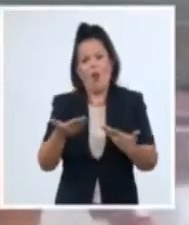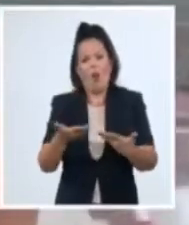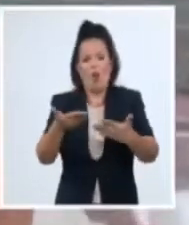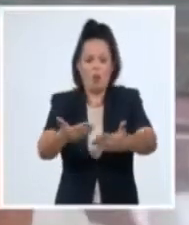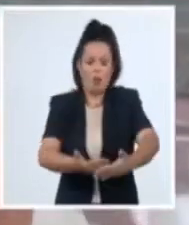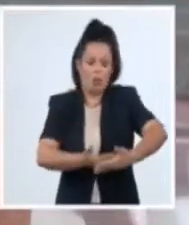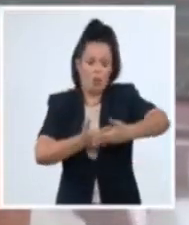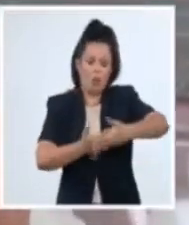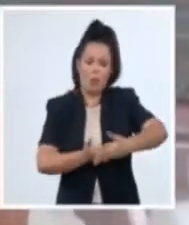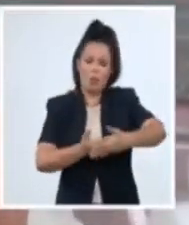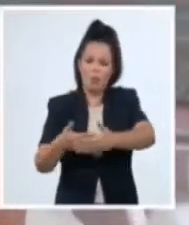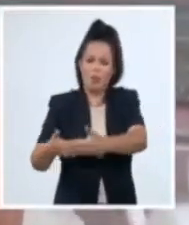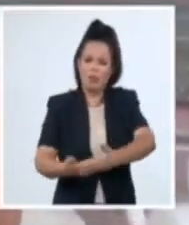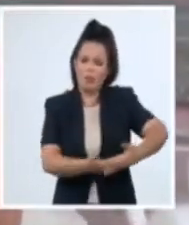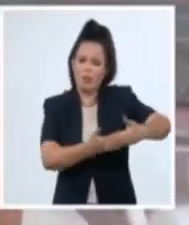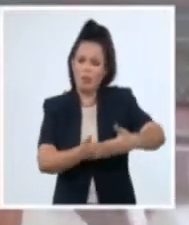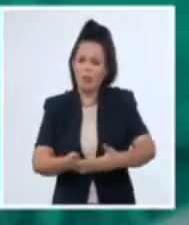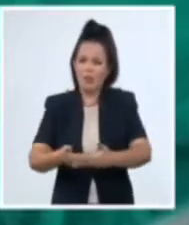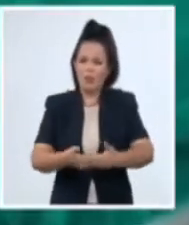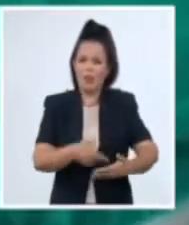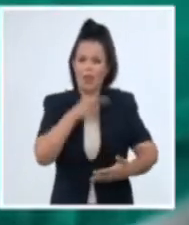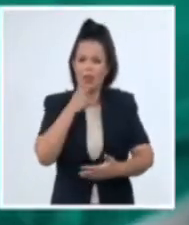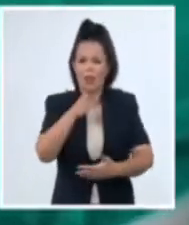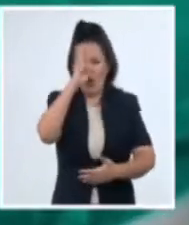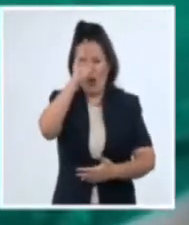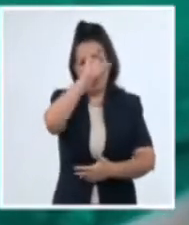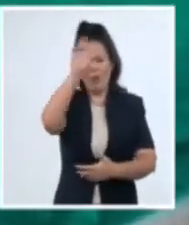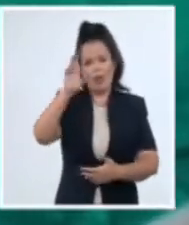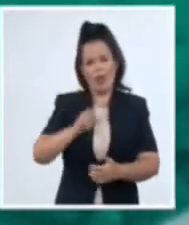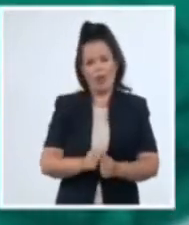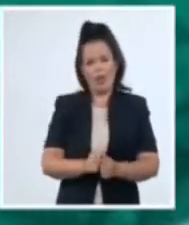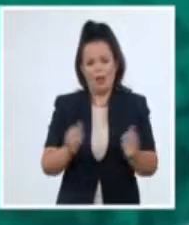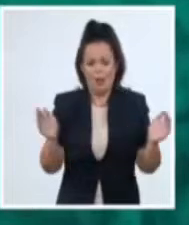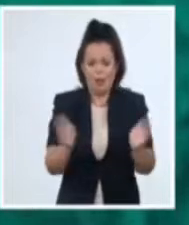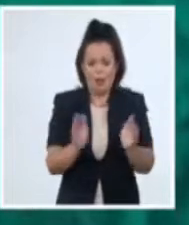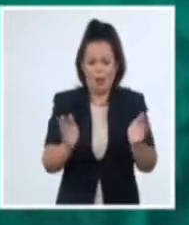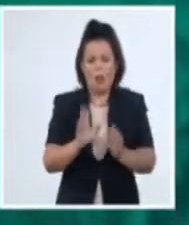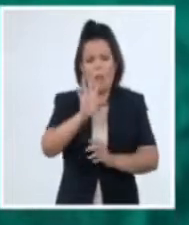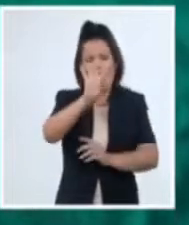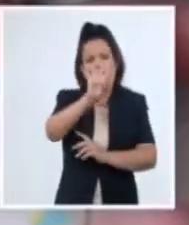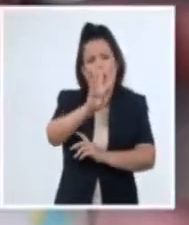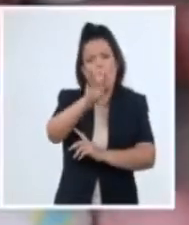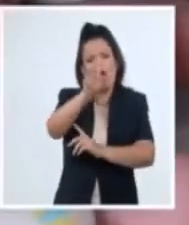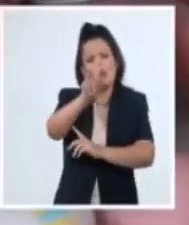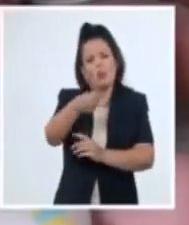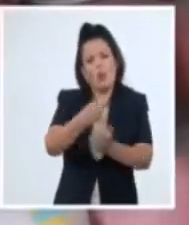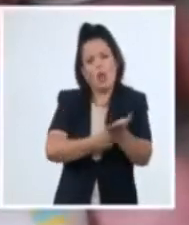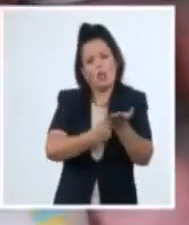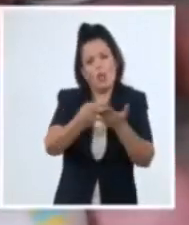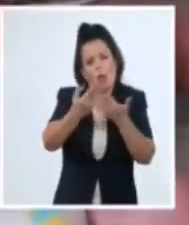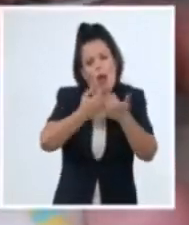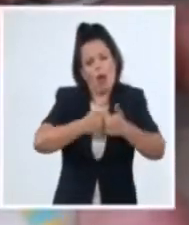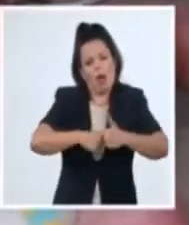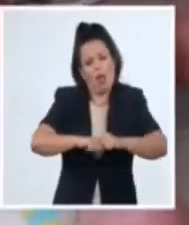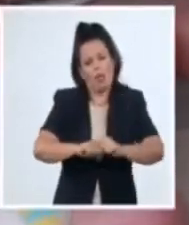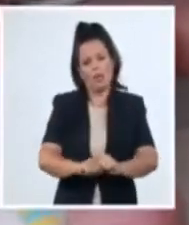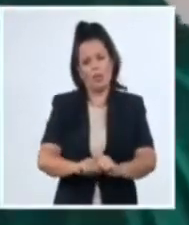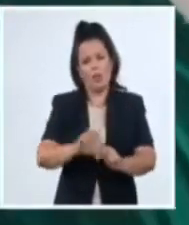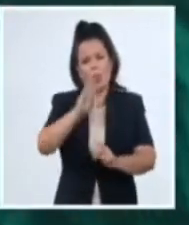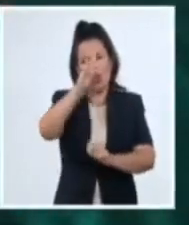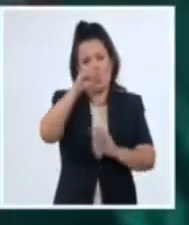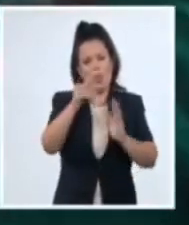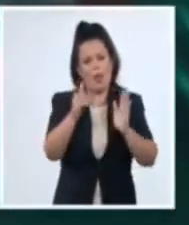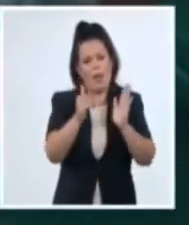Octavio de la Concepción de la Pedraja. El pequeño nacido de 41 semanas, con 3.500 gramos de peso y buena salud,